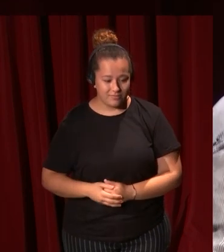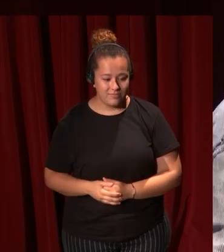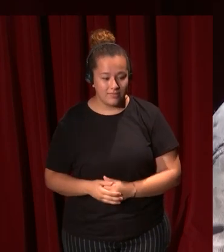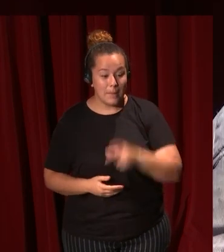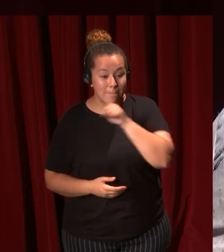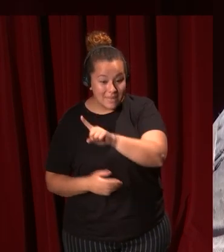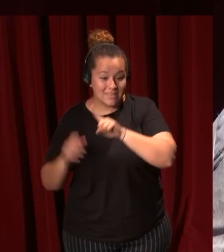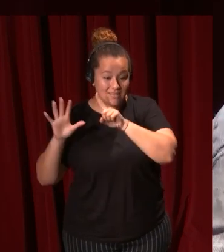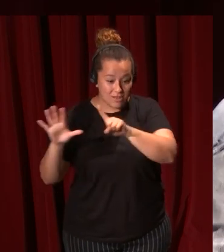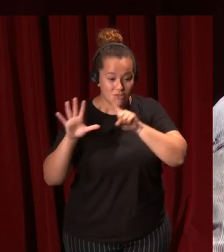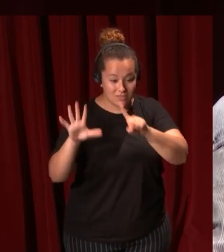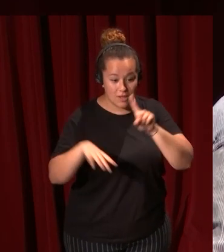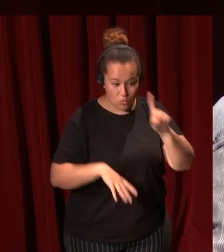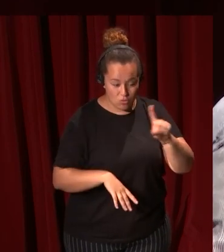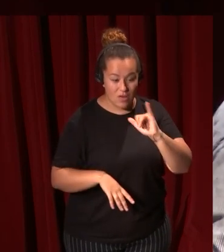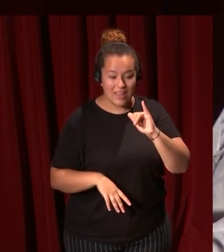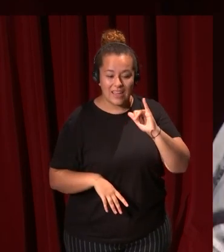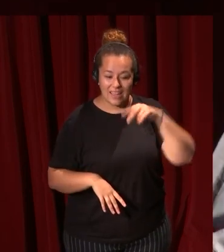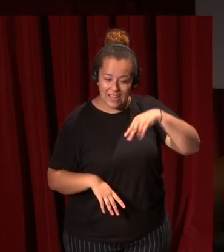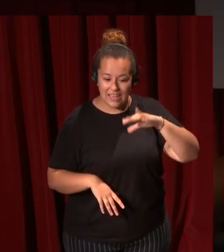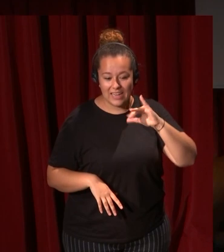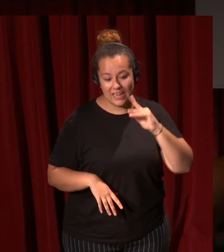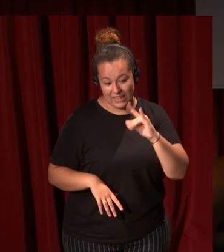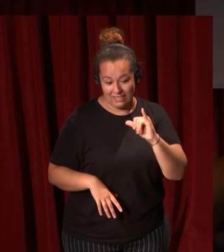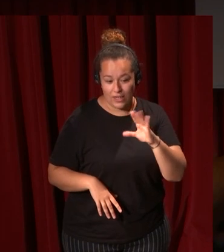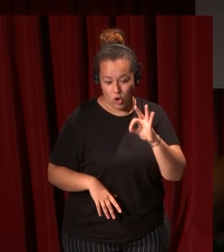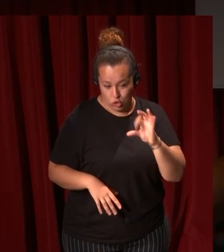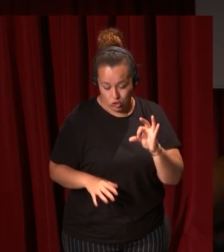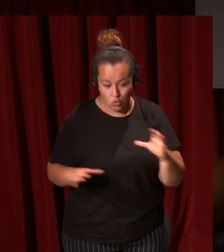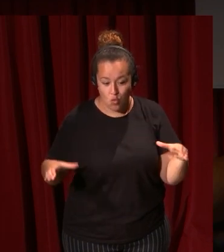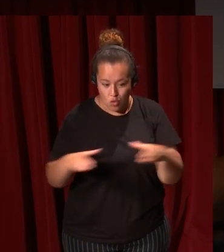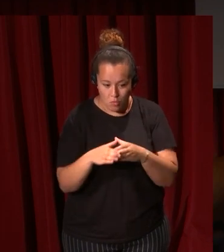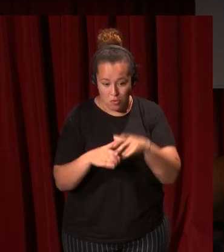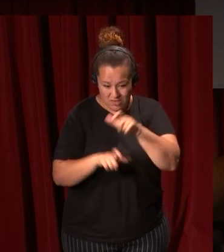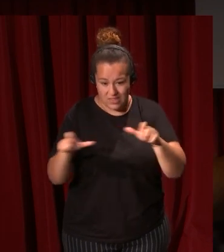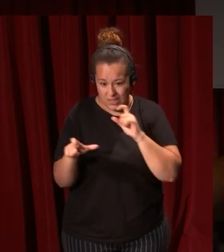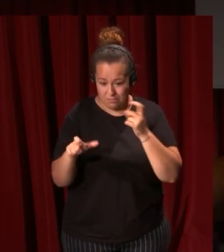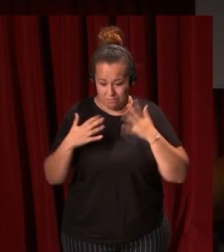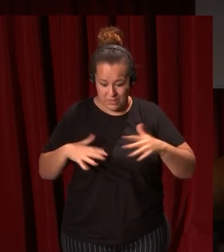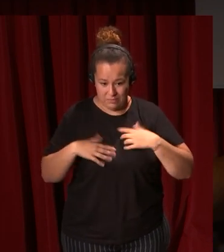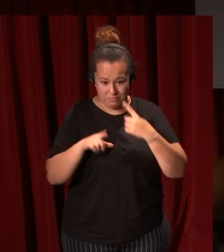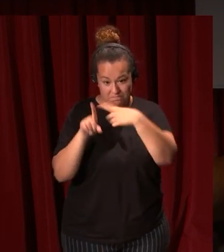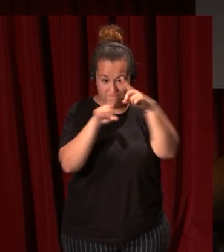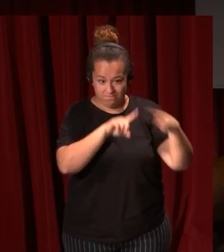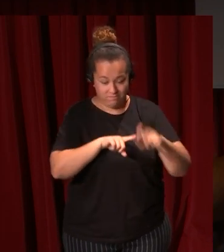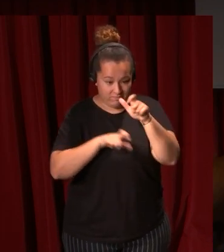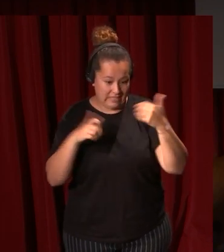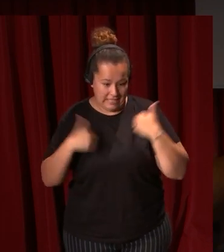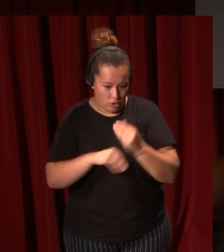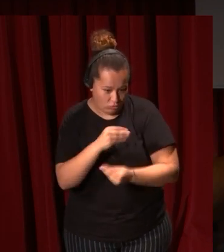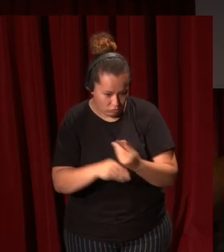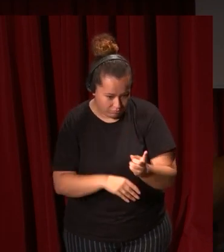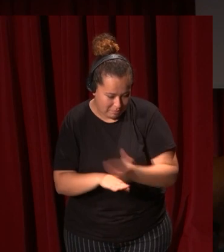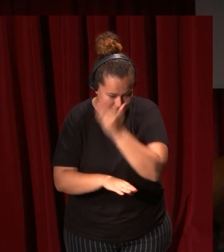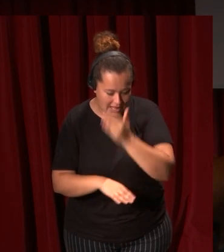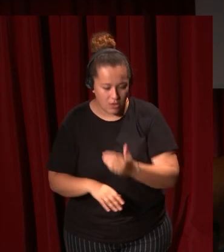1661 un grupo de gente en un momento en el que ya no se viste así en otros lugares es muy bonito también dedicarse a buscar detalles diferentes